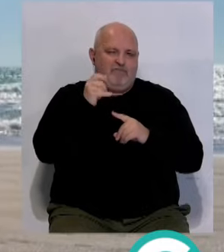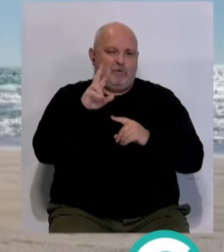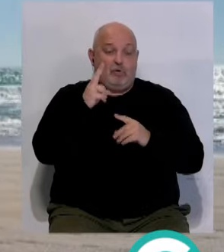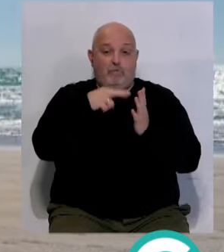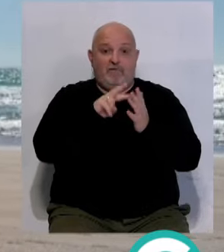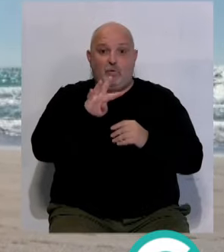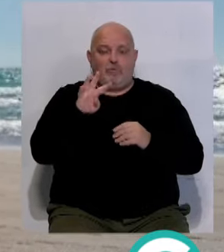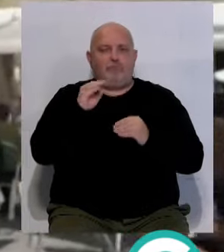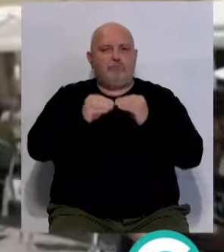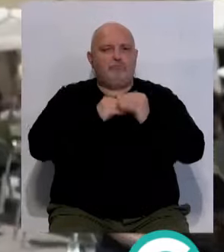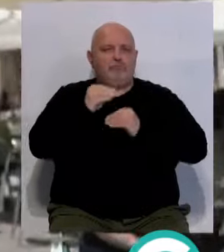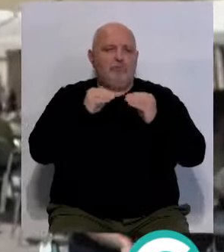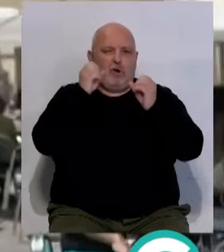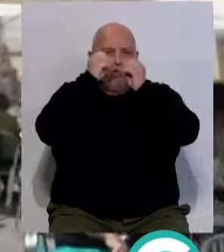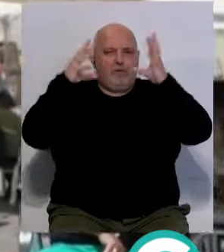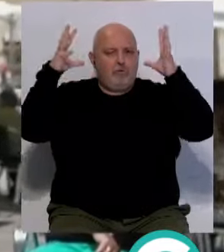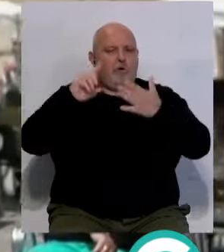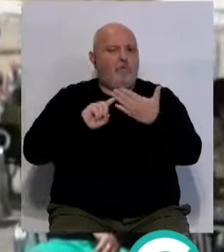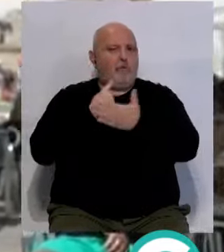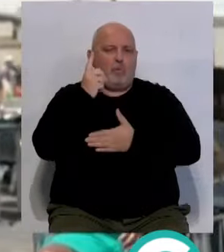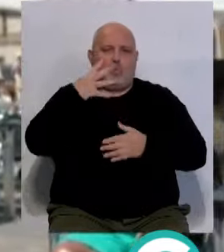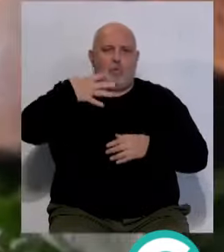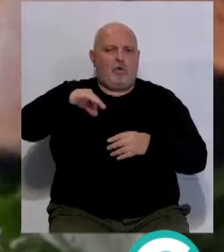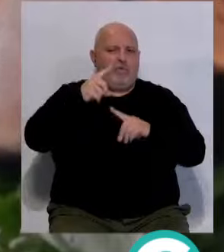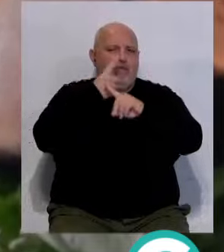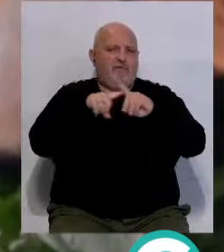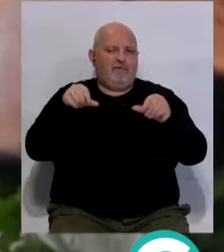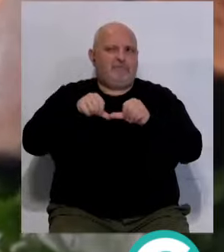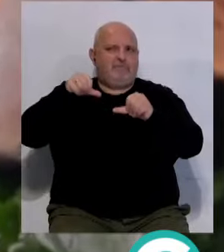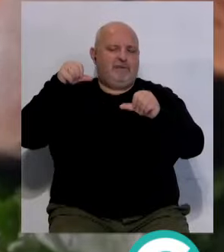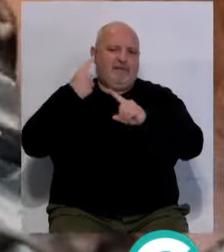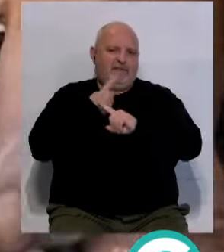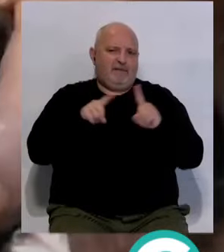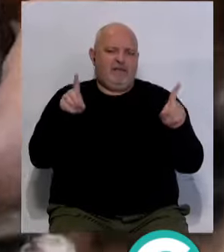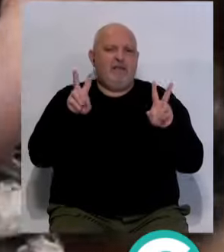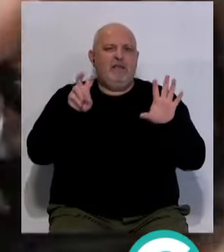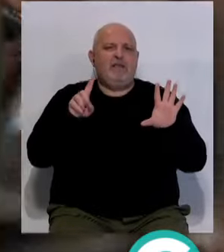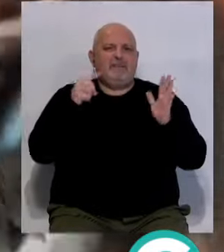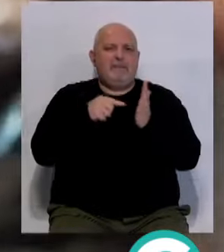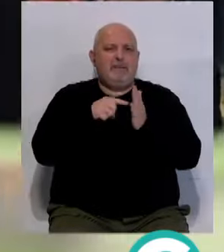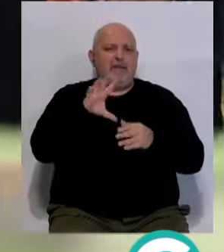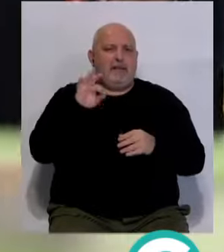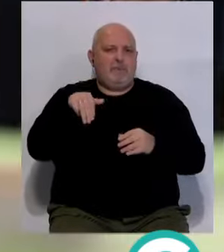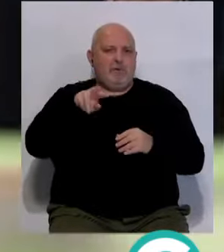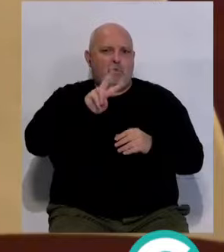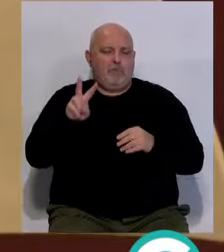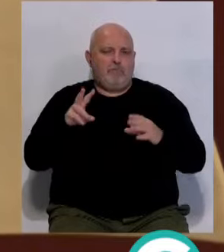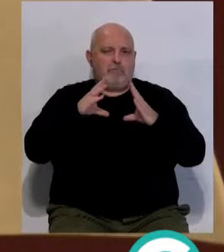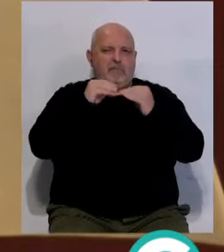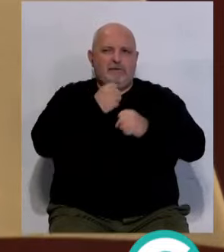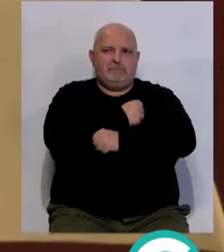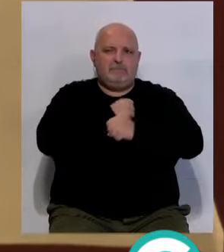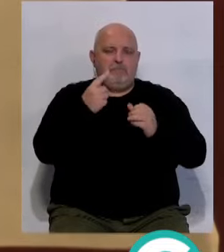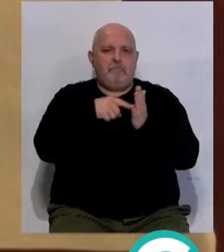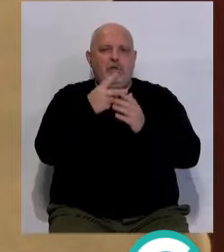2024 llega como concepto innovador y único, muy diferente a las ferias anteriores. Serán 6.500 metros cuadrados de pabellón, 1